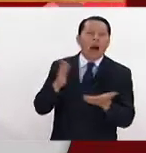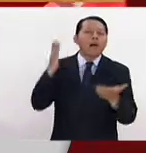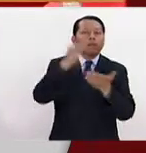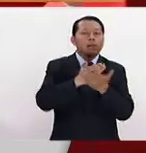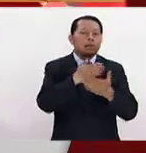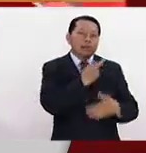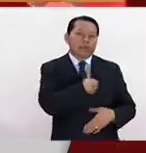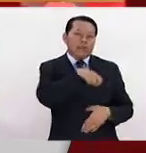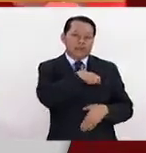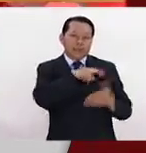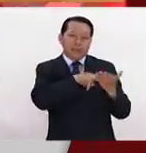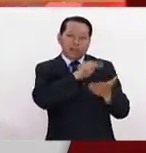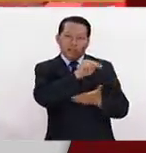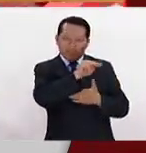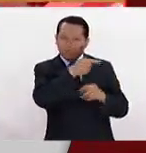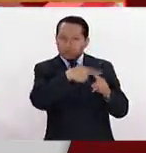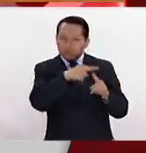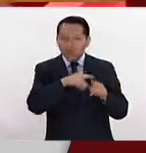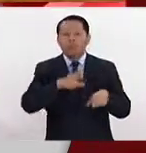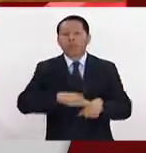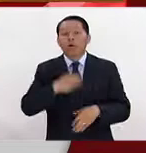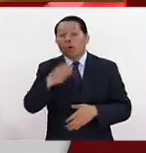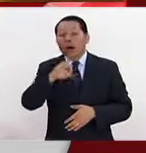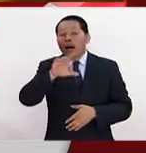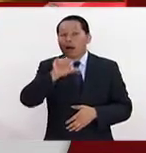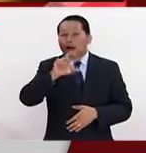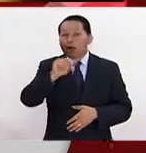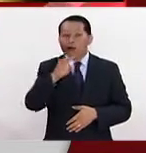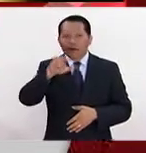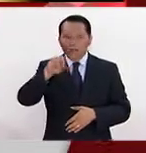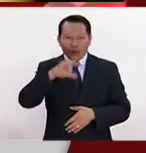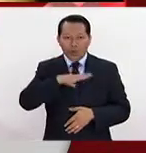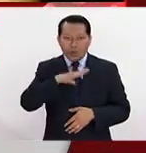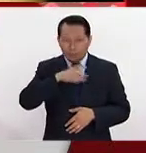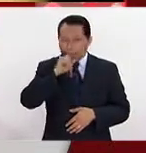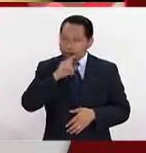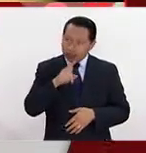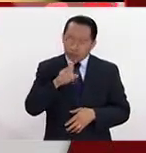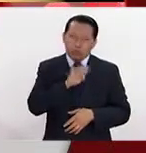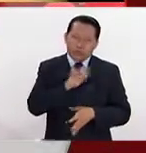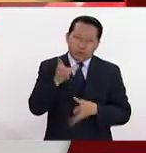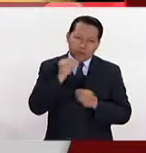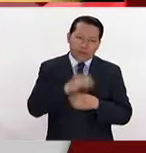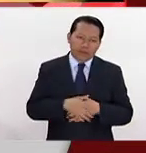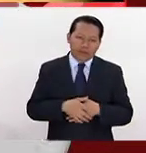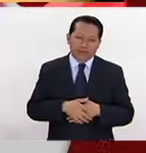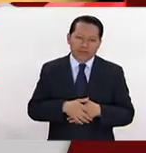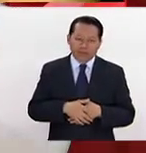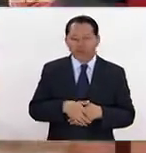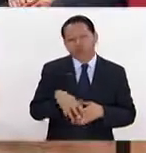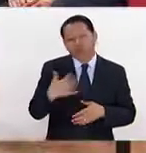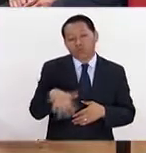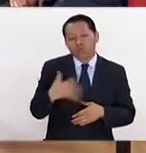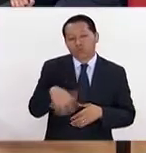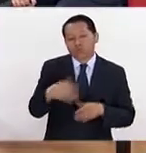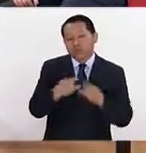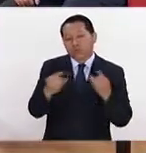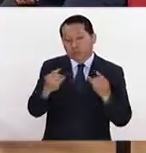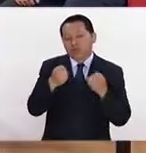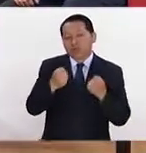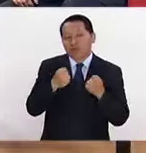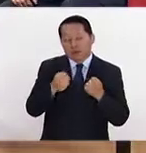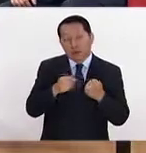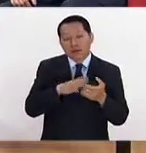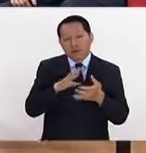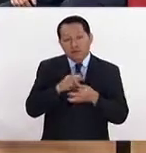manera también explica por qué Caraballo llegó a tener una influencia en nuestra pintura. Claro, pues un gran contexto histórico el que nos acabas de dar. ¿Qué